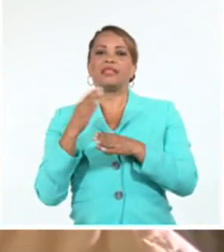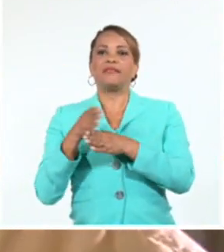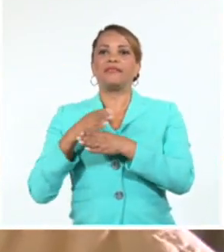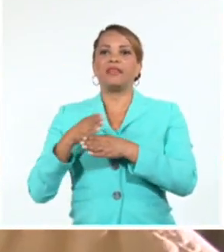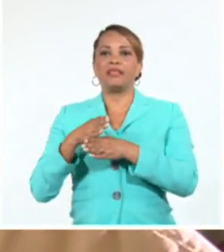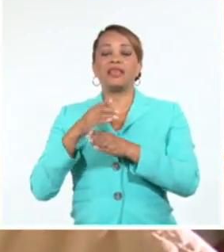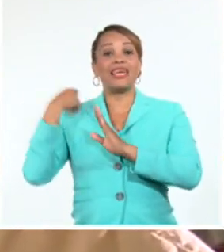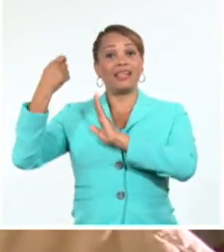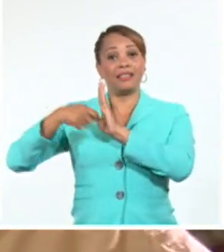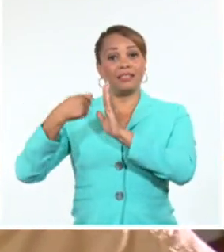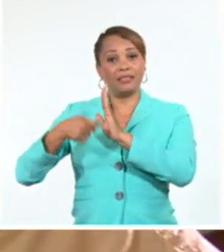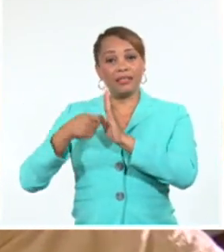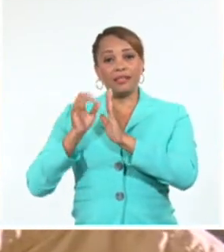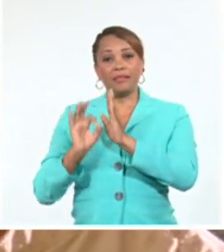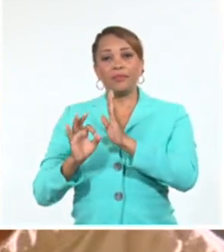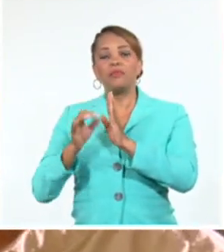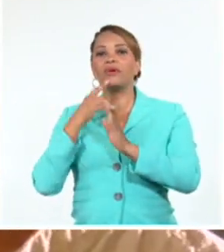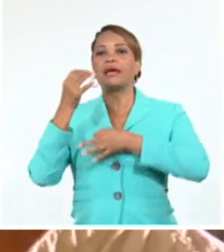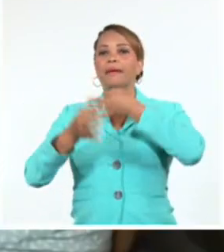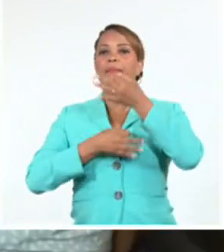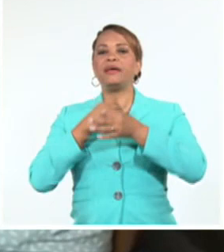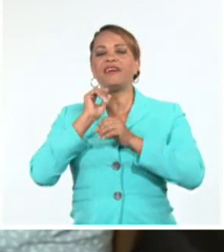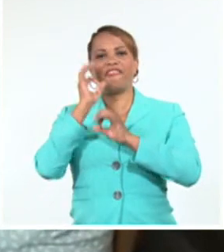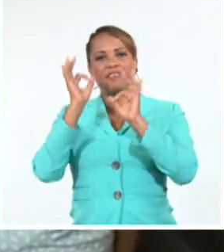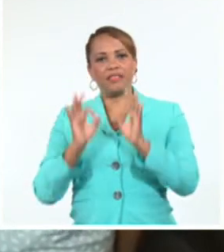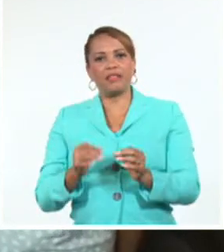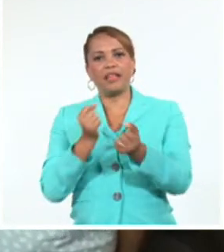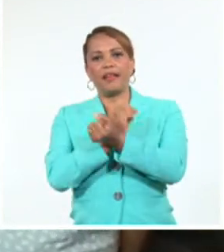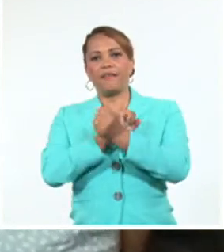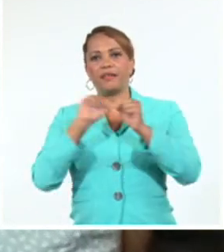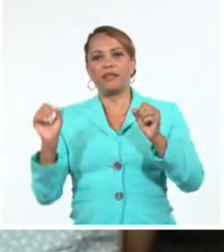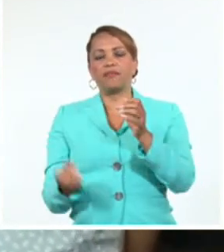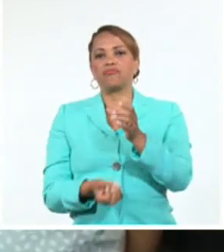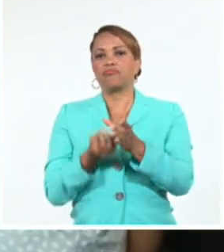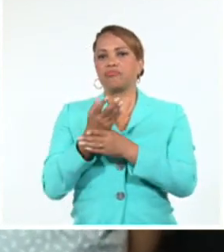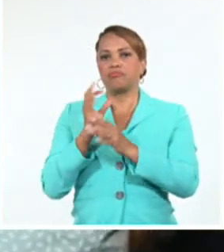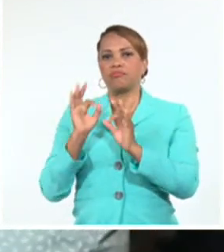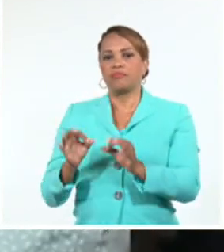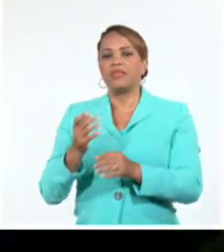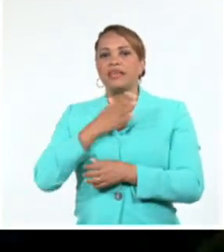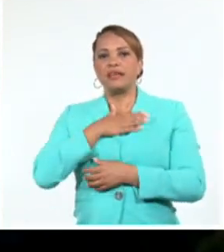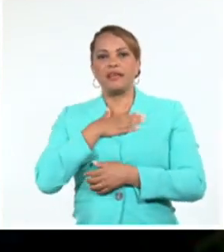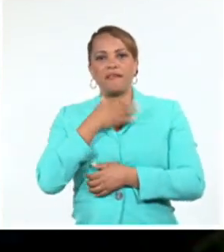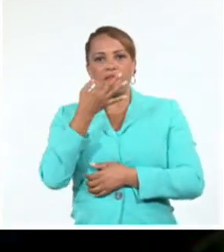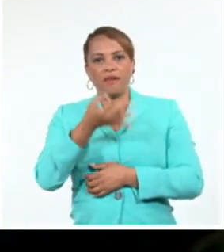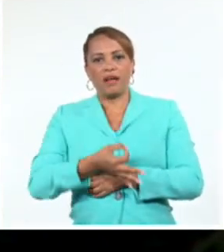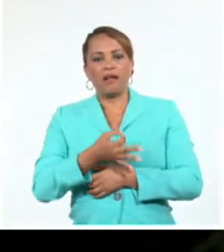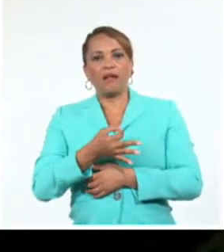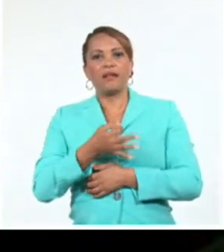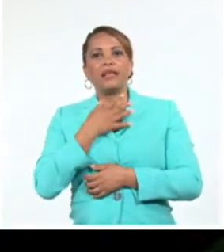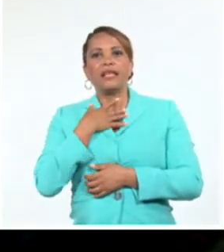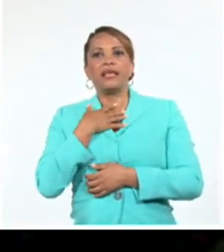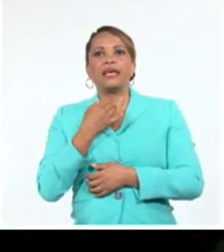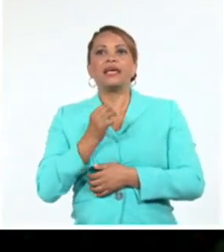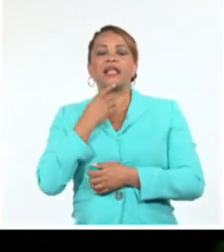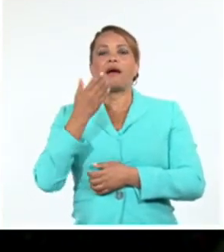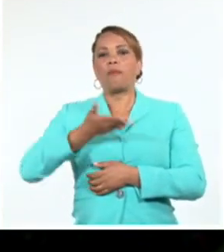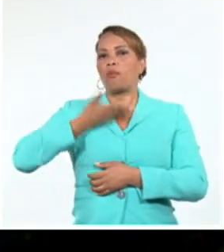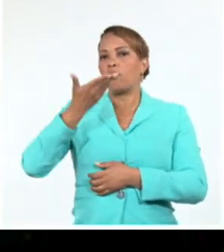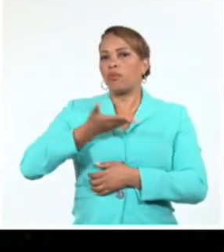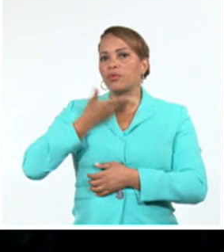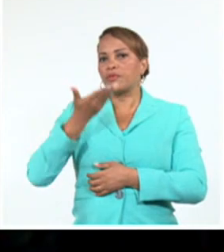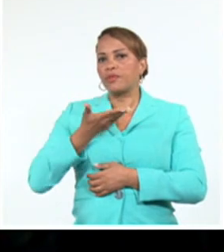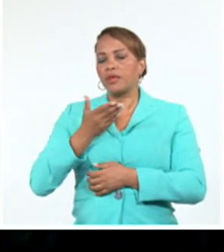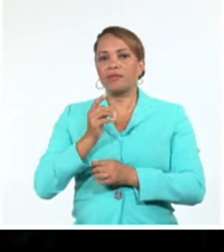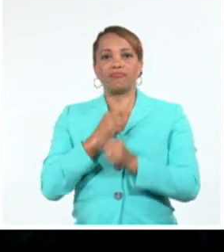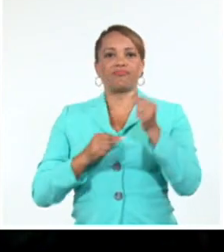reivindica la verdadera libertad creadora, que reivindica el valor profundo de la poesía y